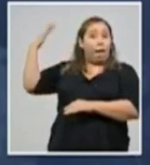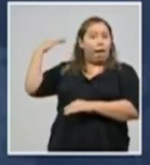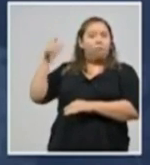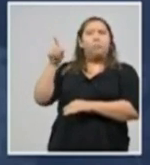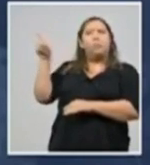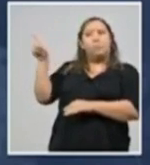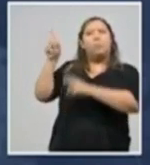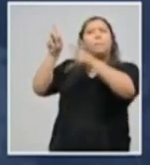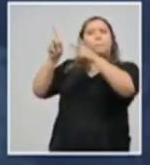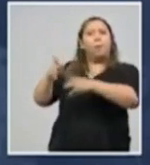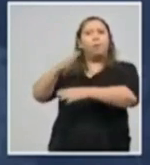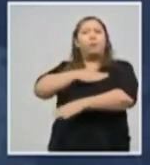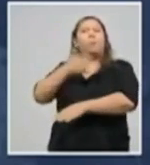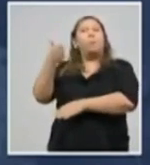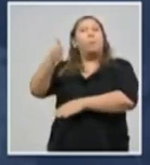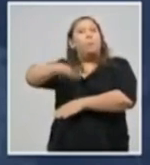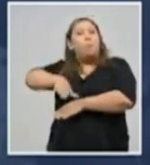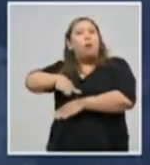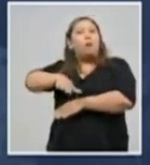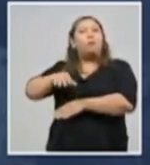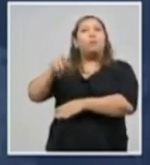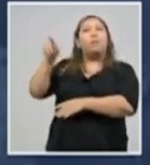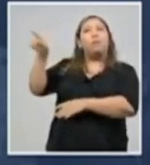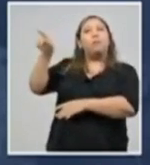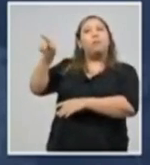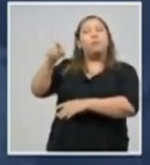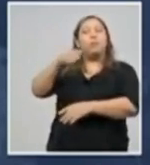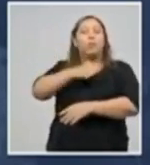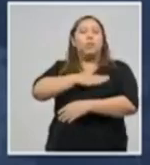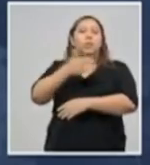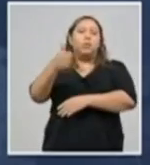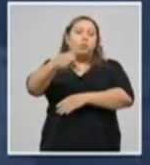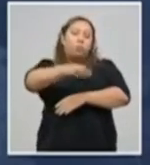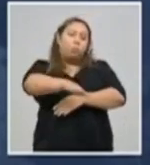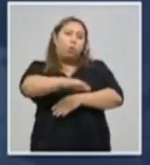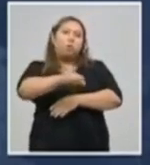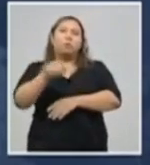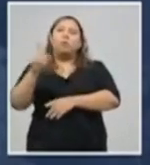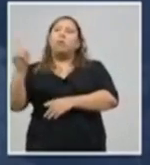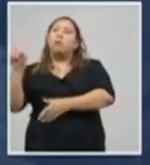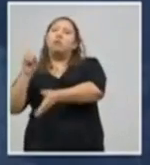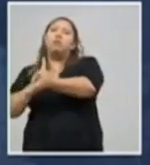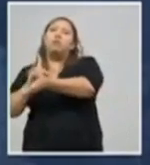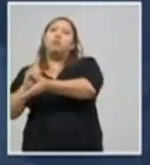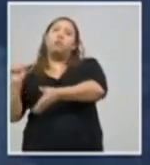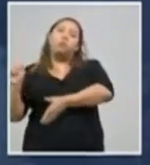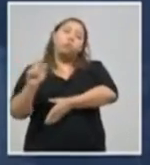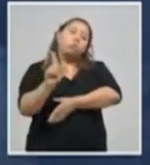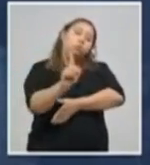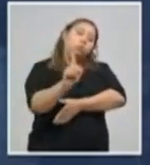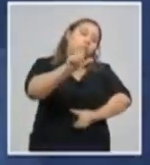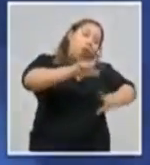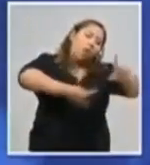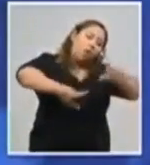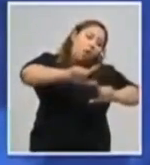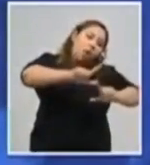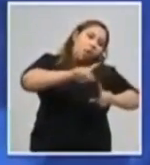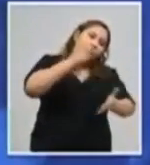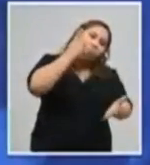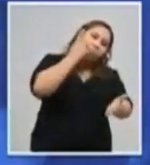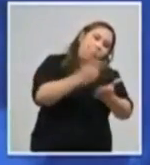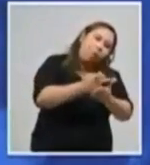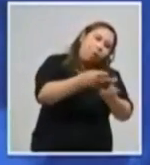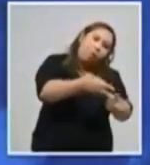veníamos comentando de algunos pacientes que lamentablemente habían fallecido y que eran sospechosos. Pero hasta este día hemos